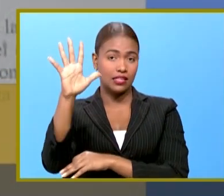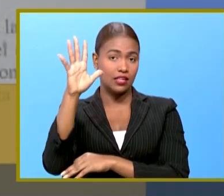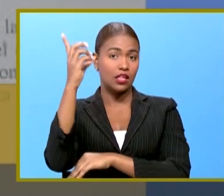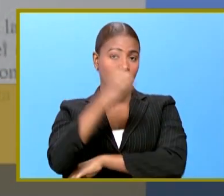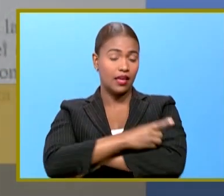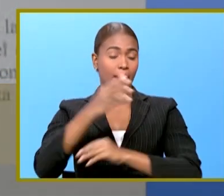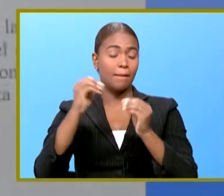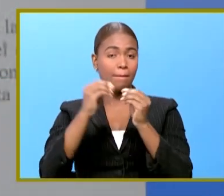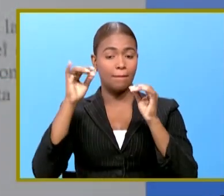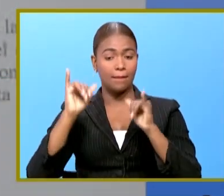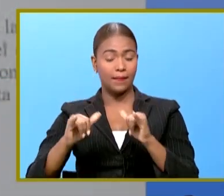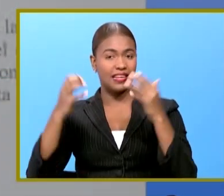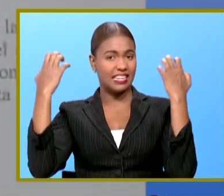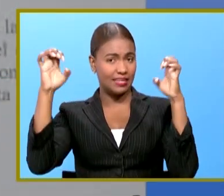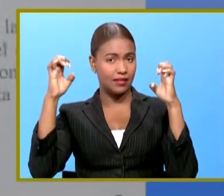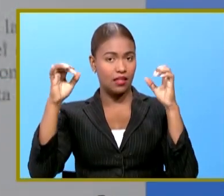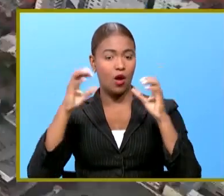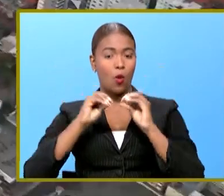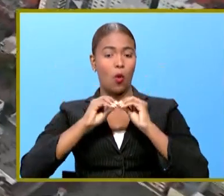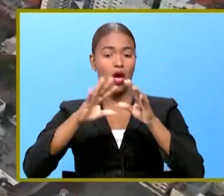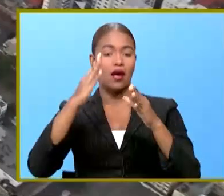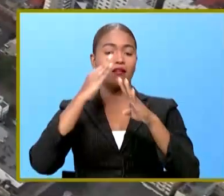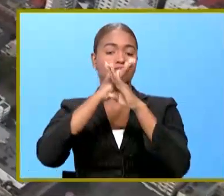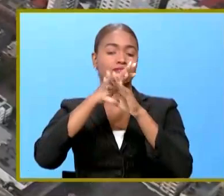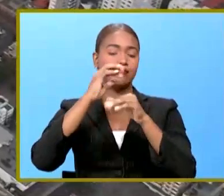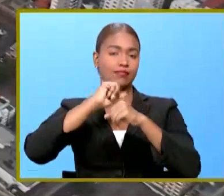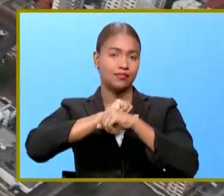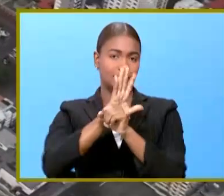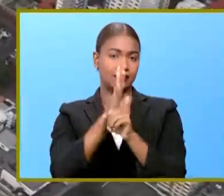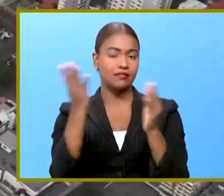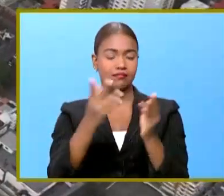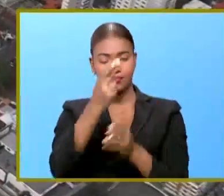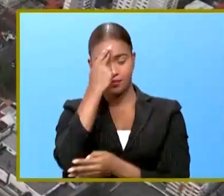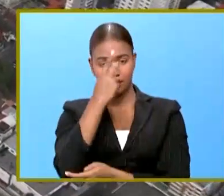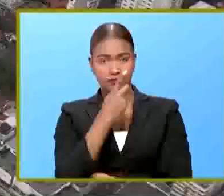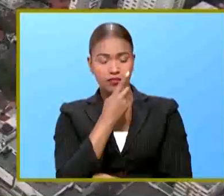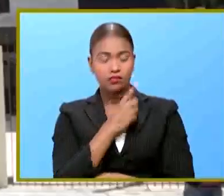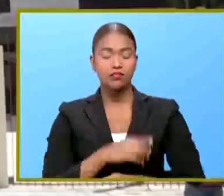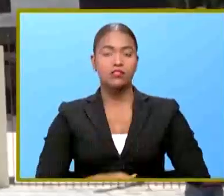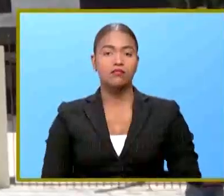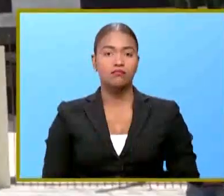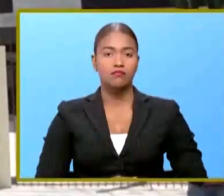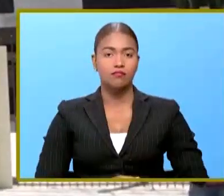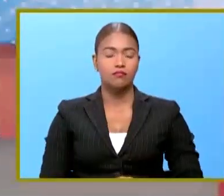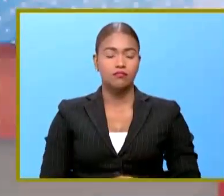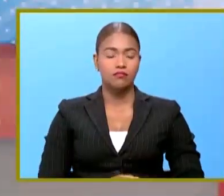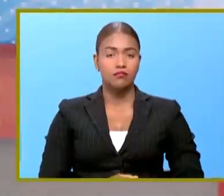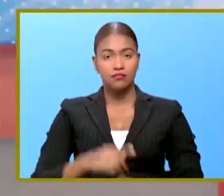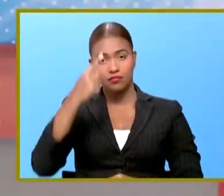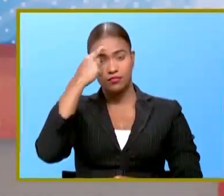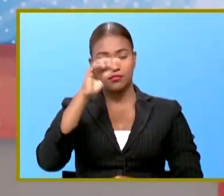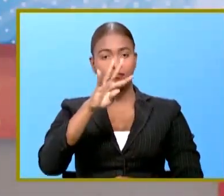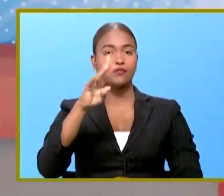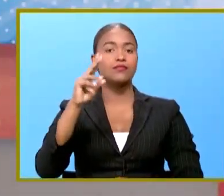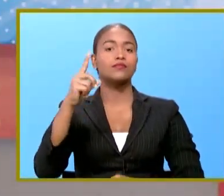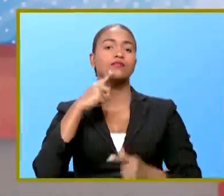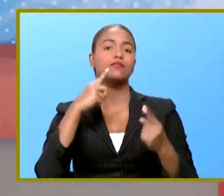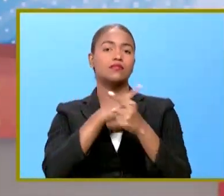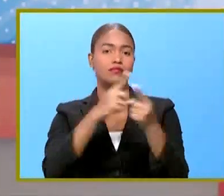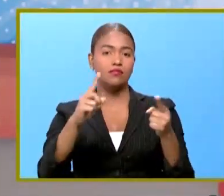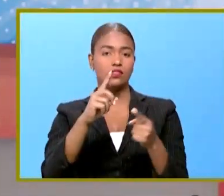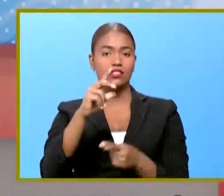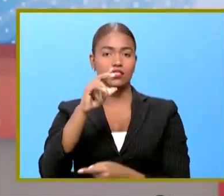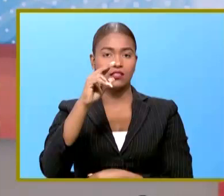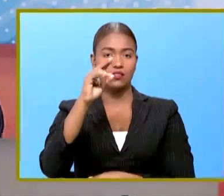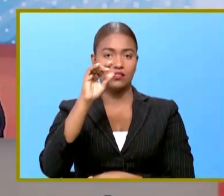estado de emergencia para combatir la propagación del coronavirus en la República Dominicana Para 4RD Noticias